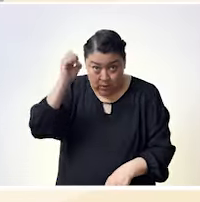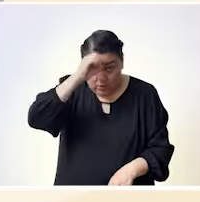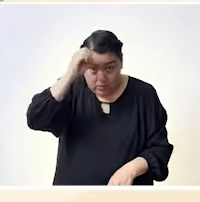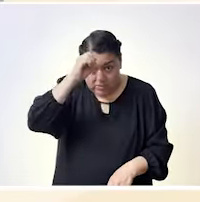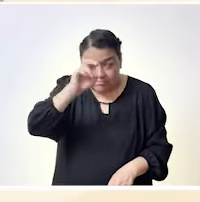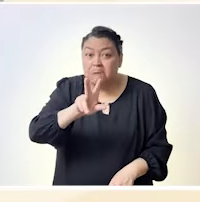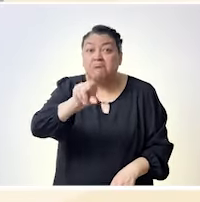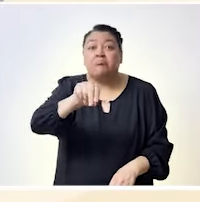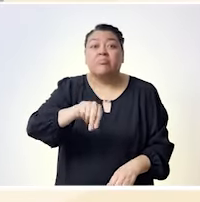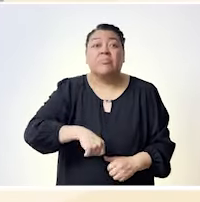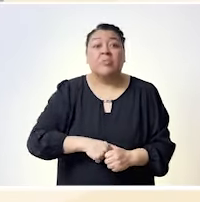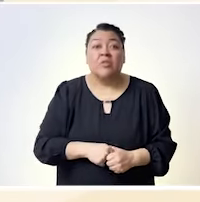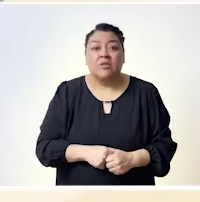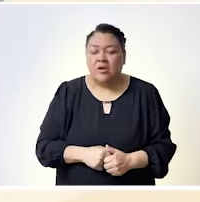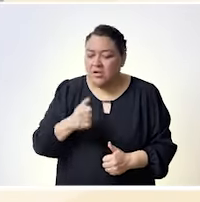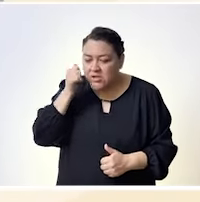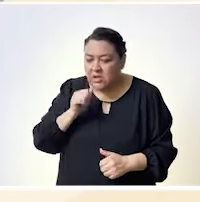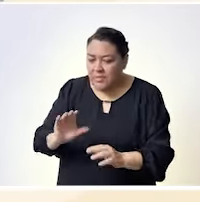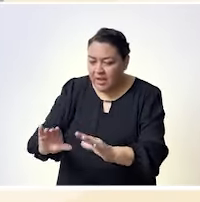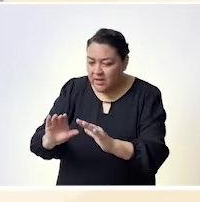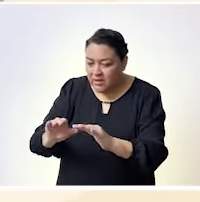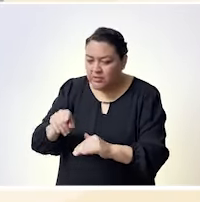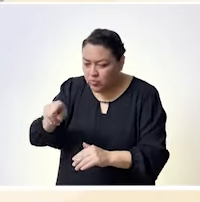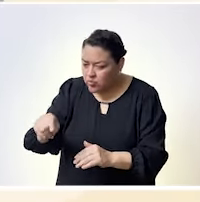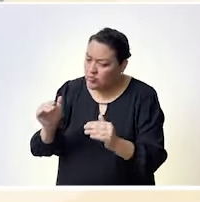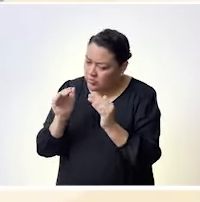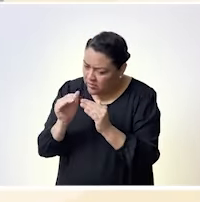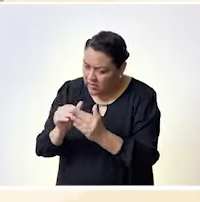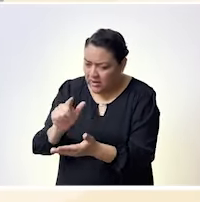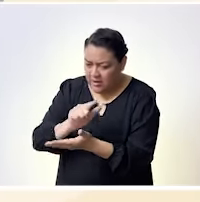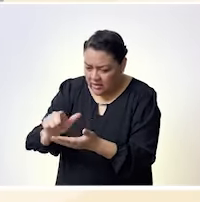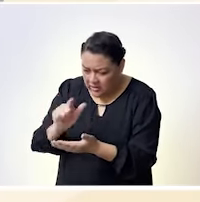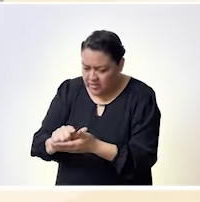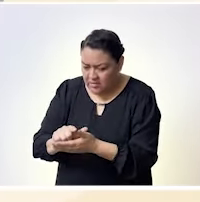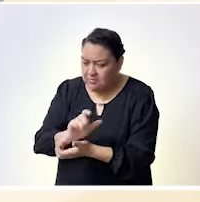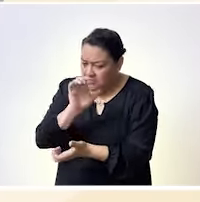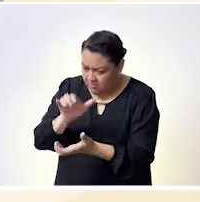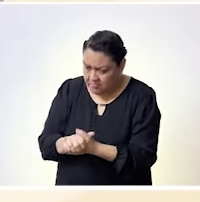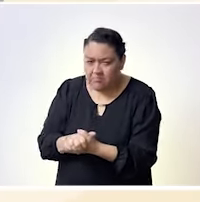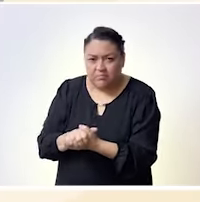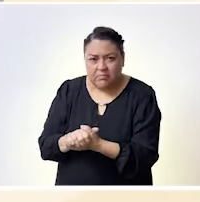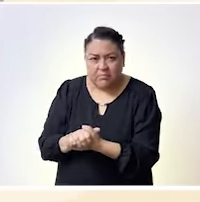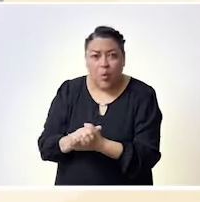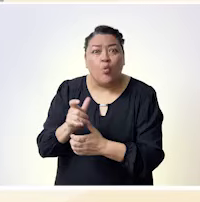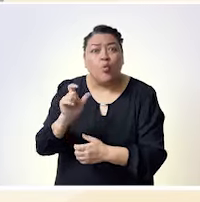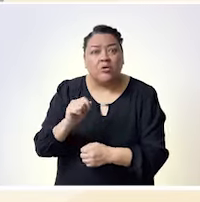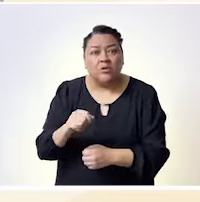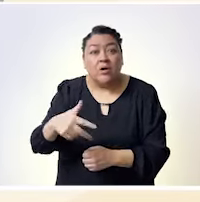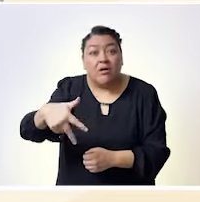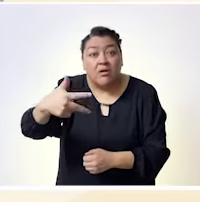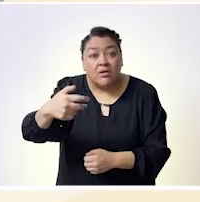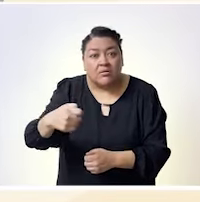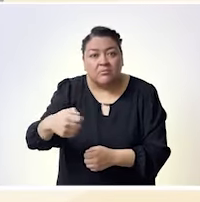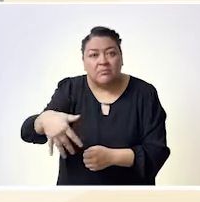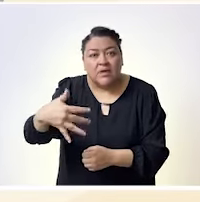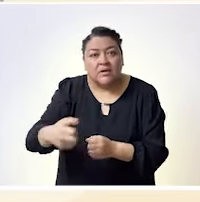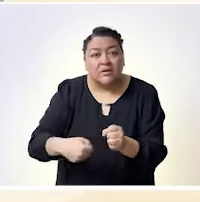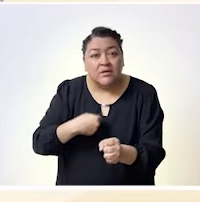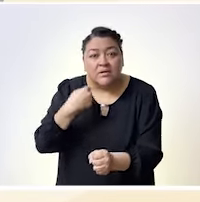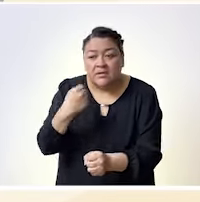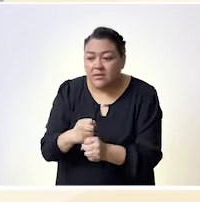hay muchas cosas que por ejemplo yo que soy procedente de uno de ellos me encanta apabonearlo me encanta ponerlo me encanta